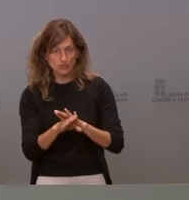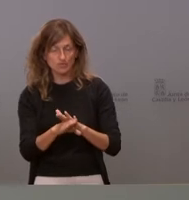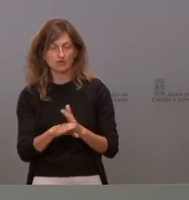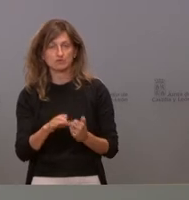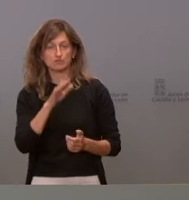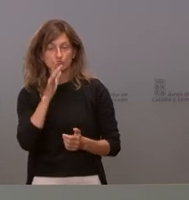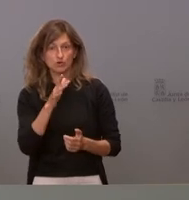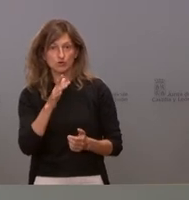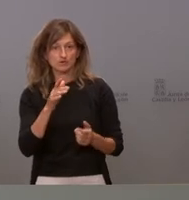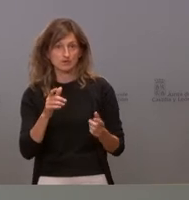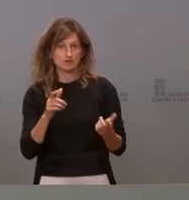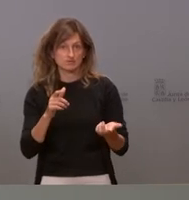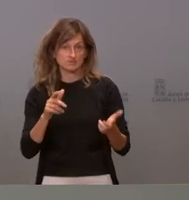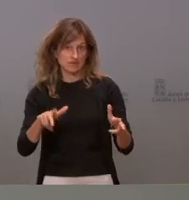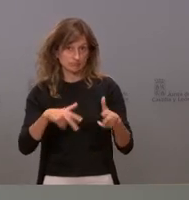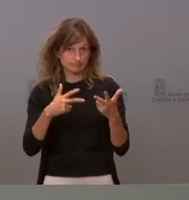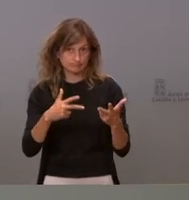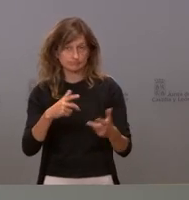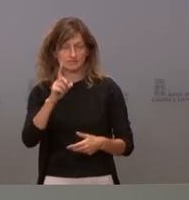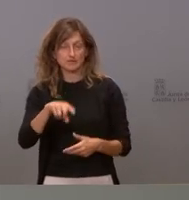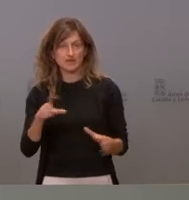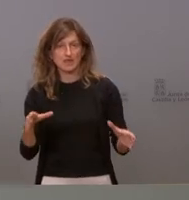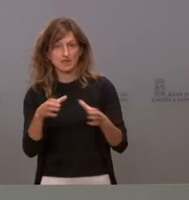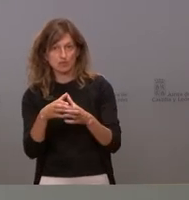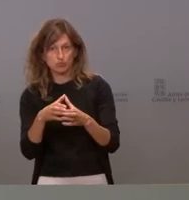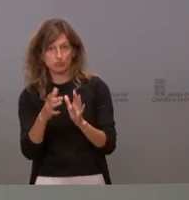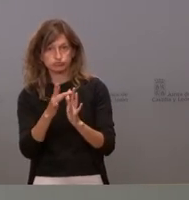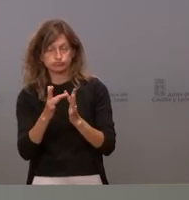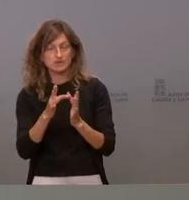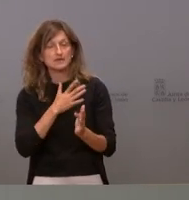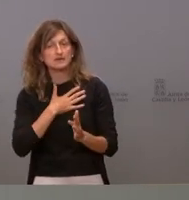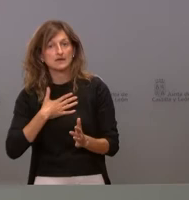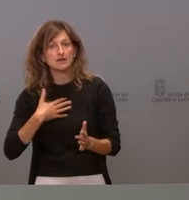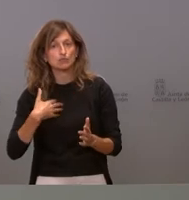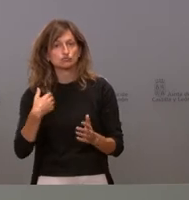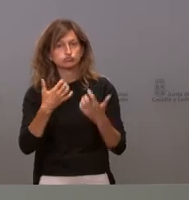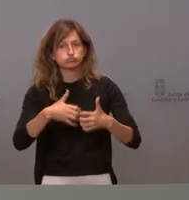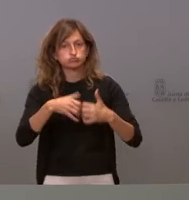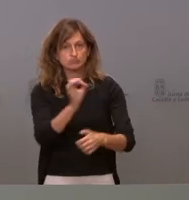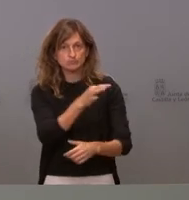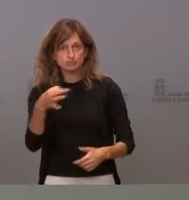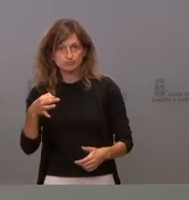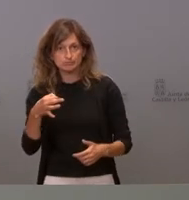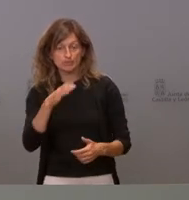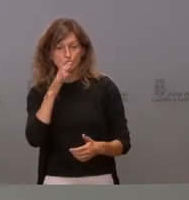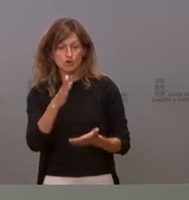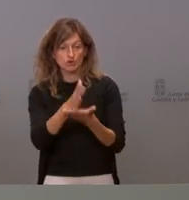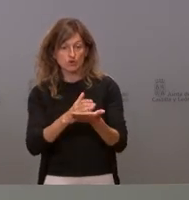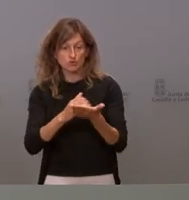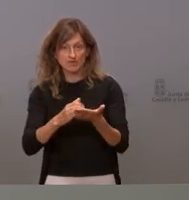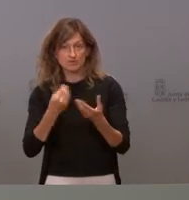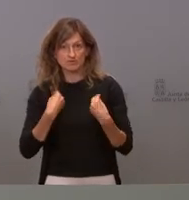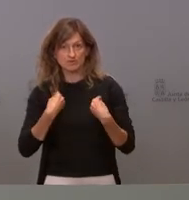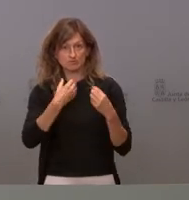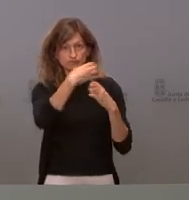red la telepresencia el trabajo entre equipo lo que queremos es incrementar la resolutividad de los pac porque en una comunidad tan dispersa como